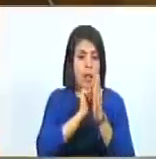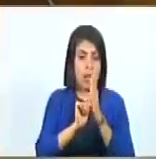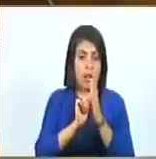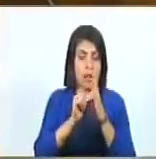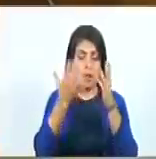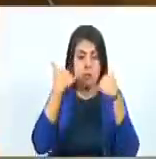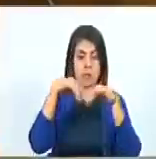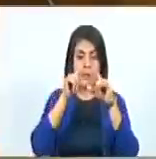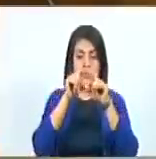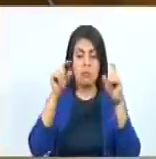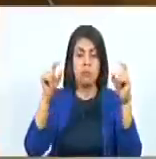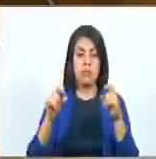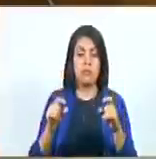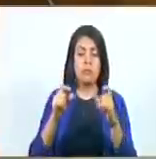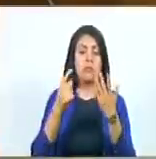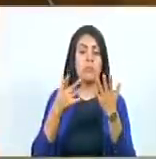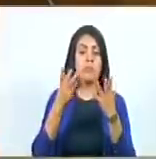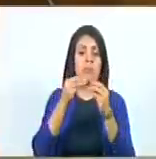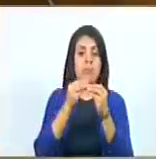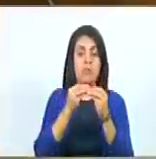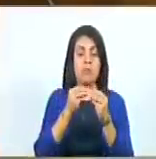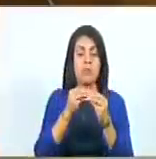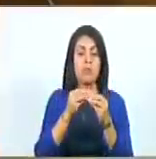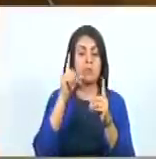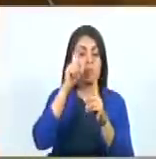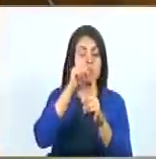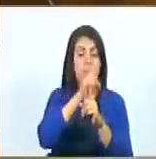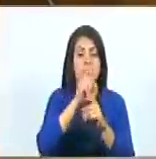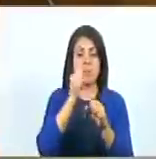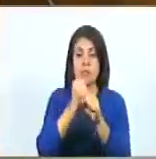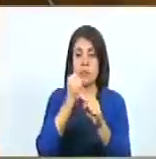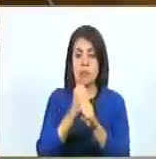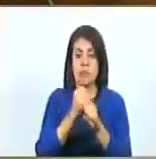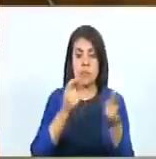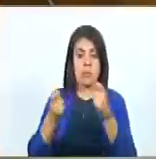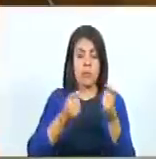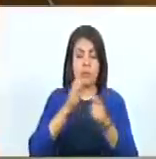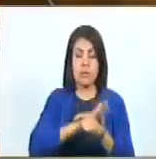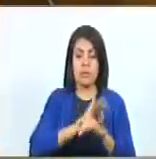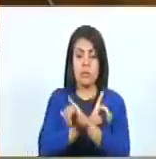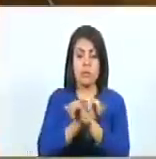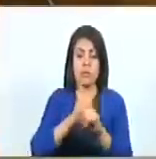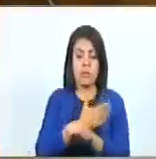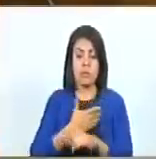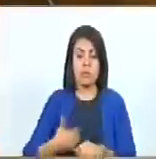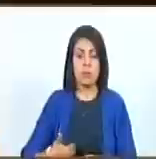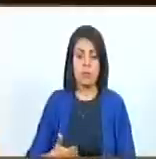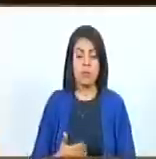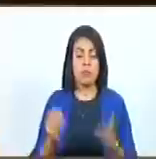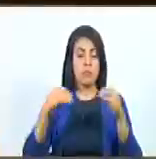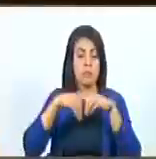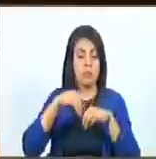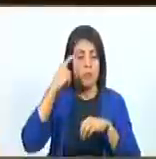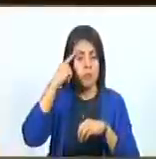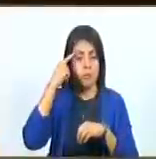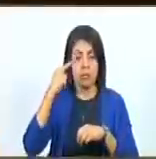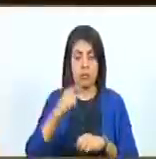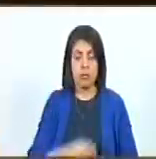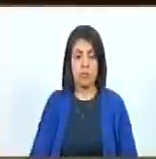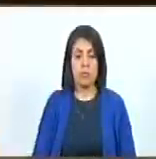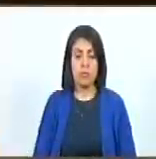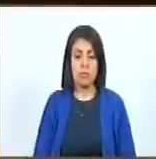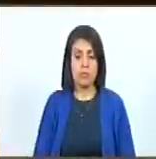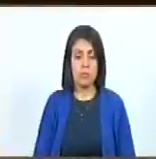Acápite, capítulo sexto de la formación en las funciones de Contraloría Social. Esto, señor presidente. En consideración, el acápite.